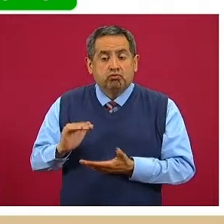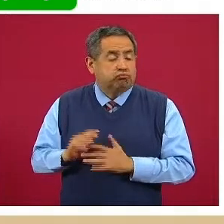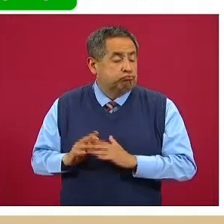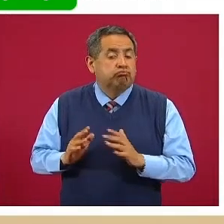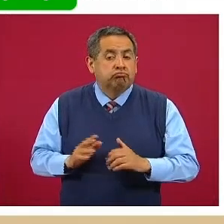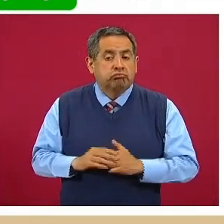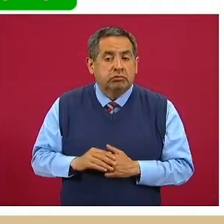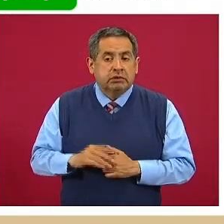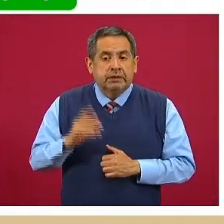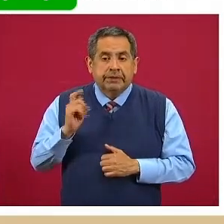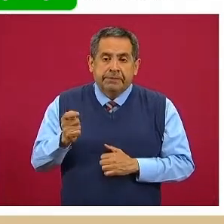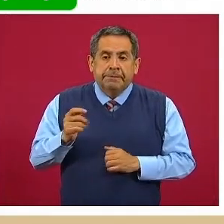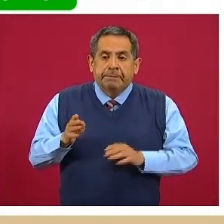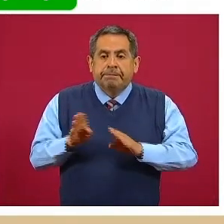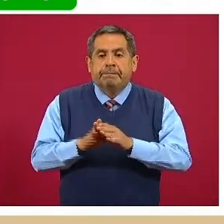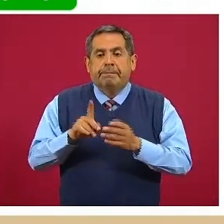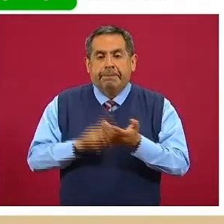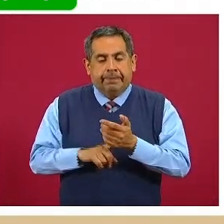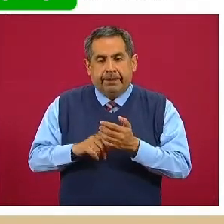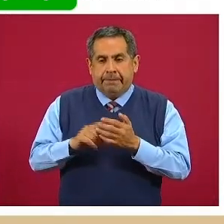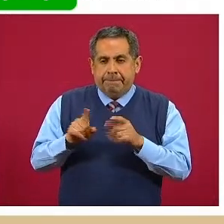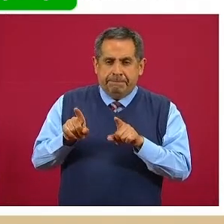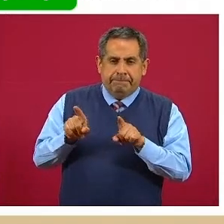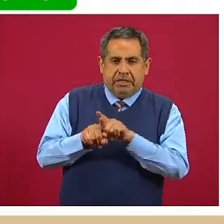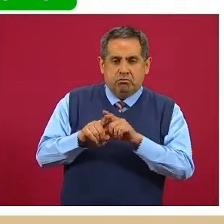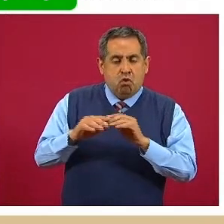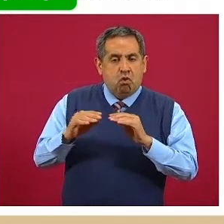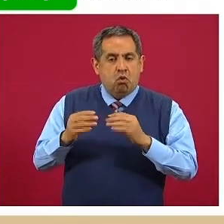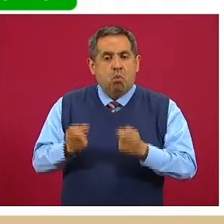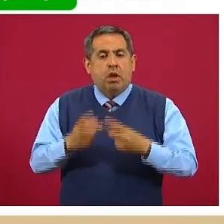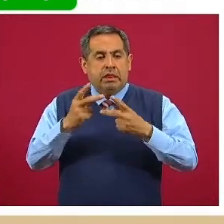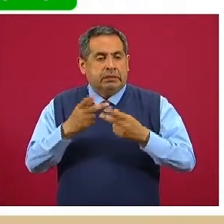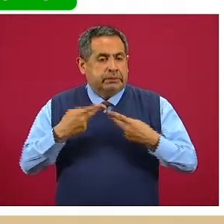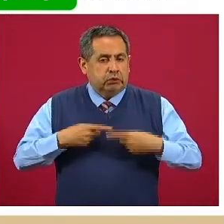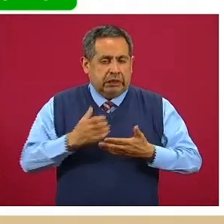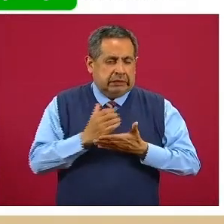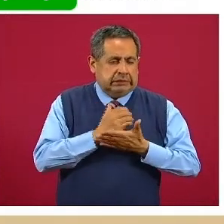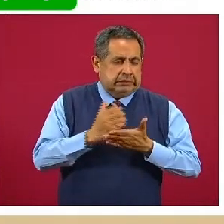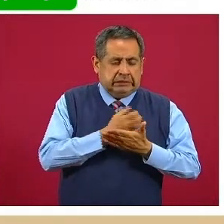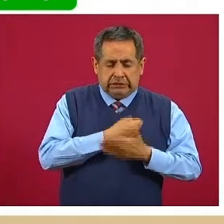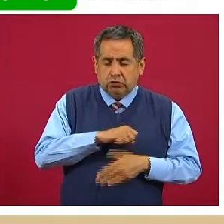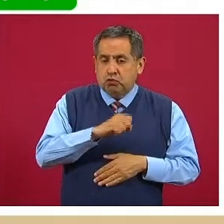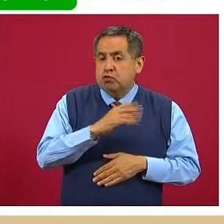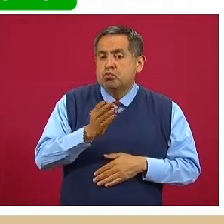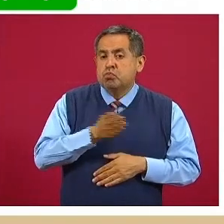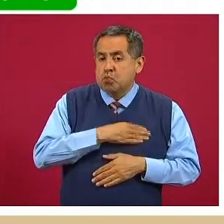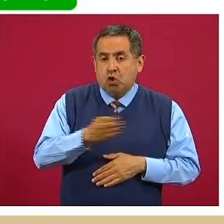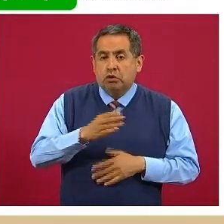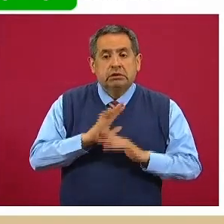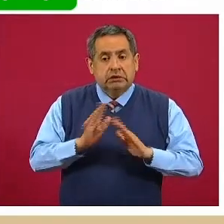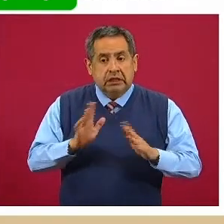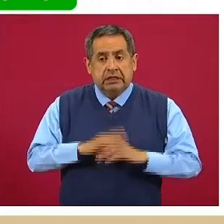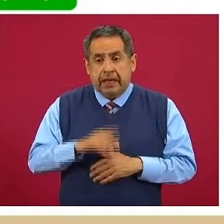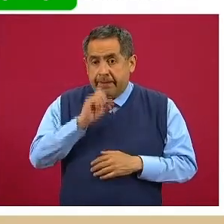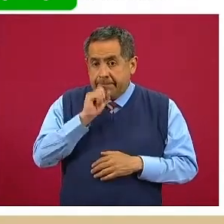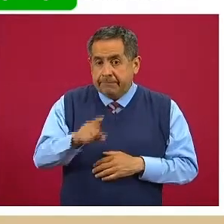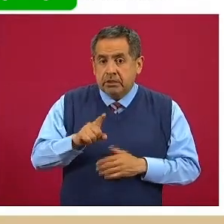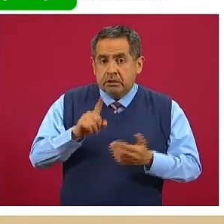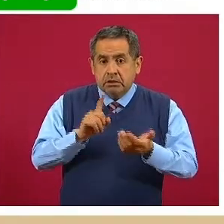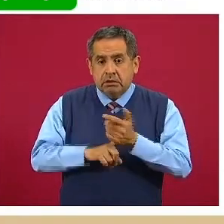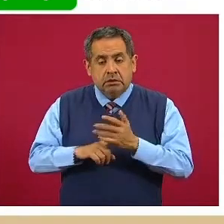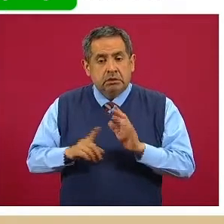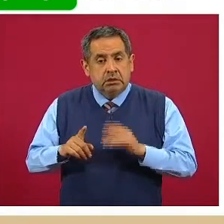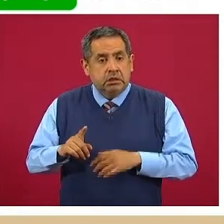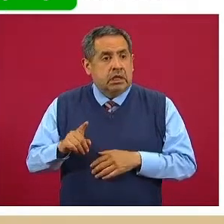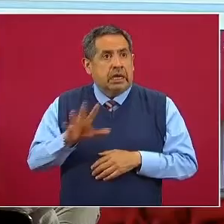Está de hecho prácticamente a la misma altura que los casos recuperados que también veíamos ya desde hace algunos días han superado